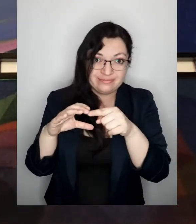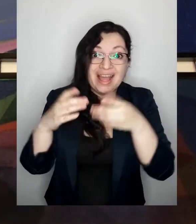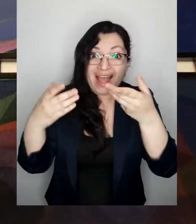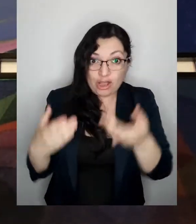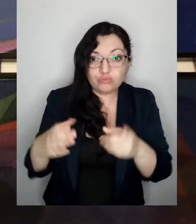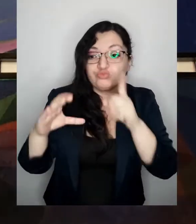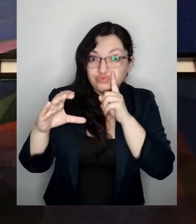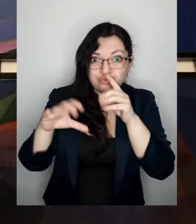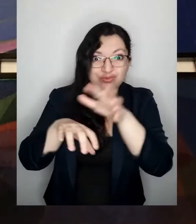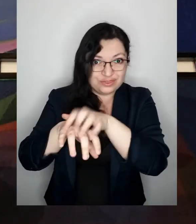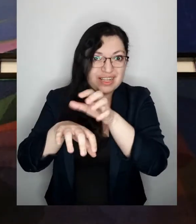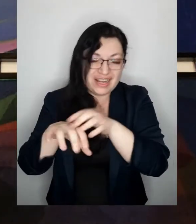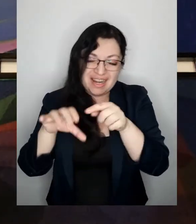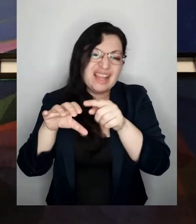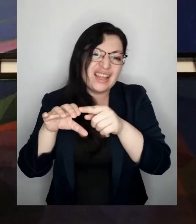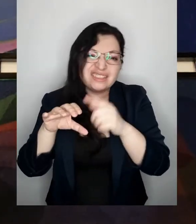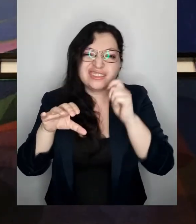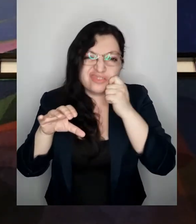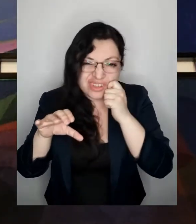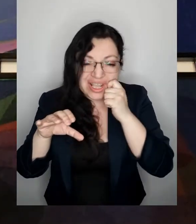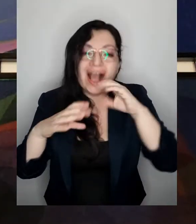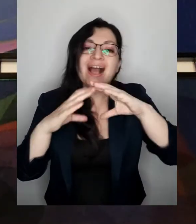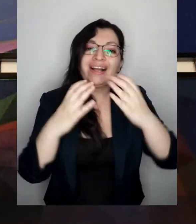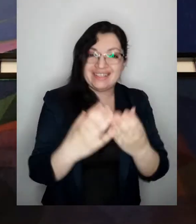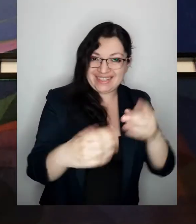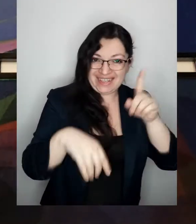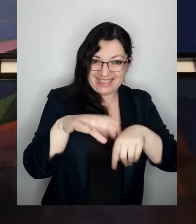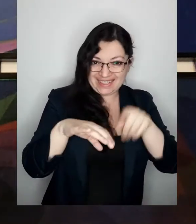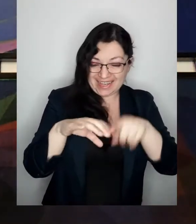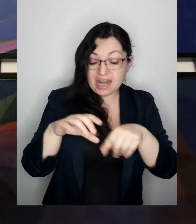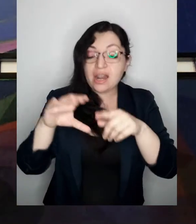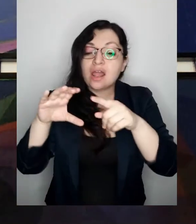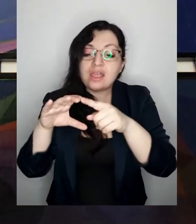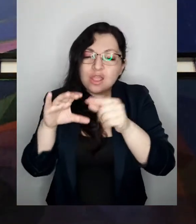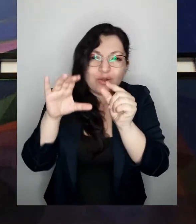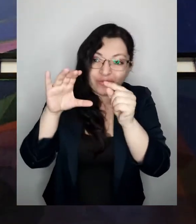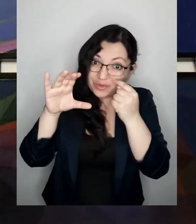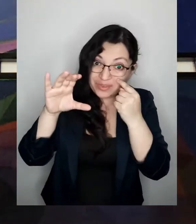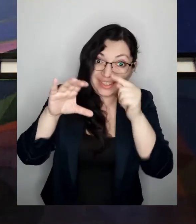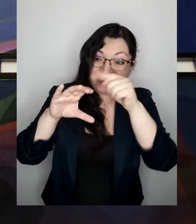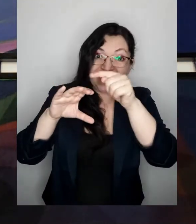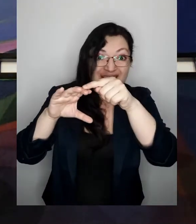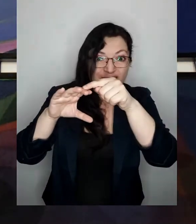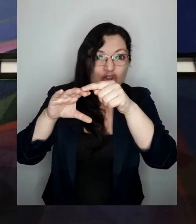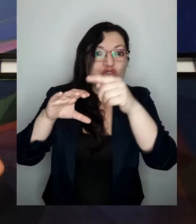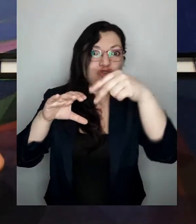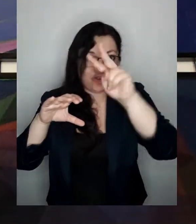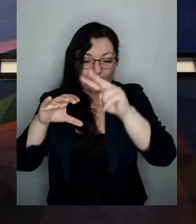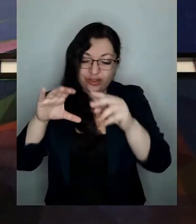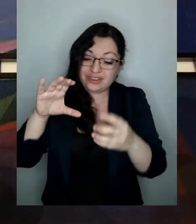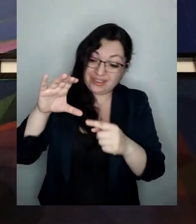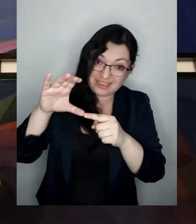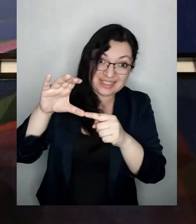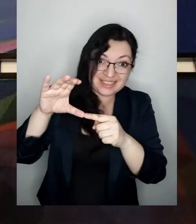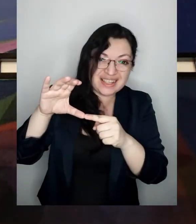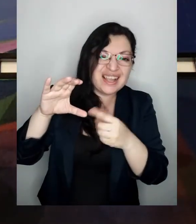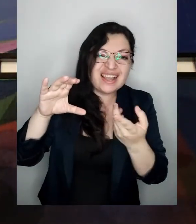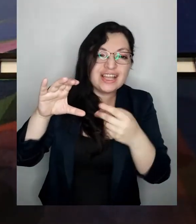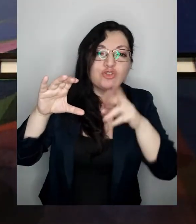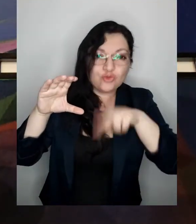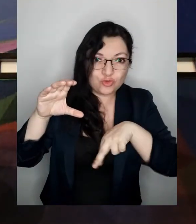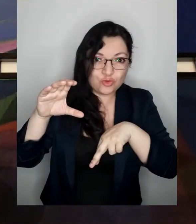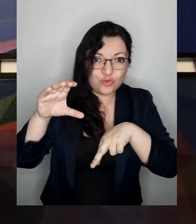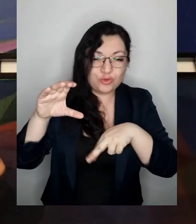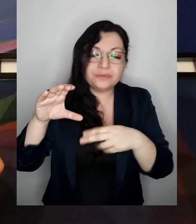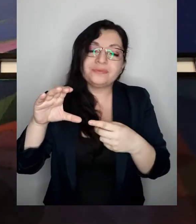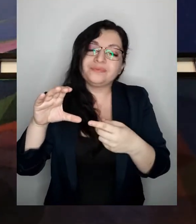entonces nuestra naranja representando la tierra donde el puntito de arriba es el polo norte el puntito de abajo